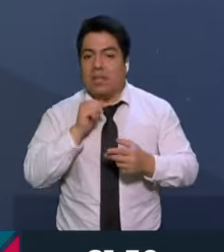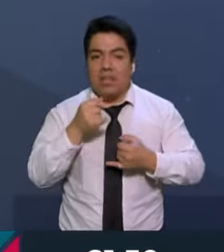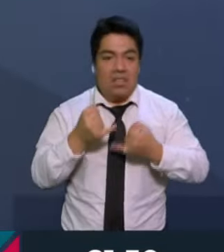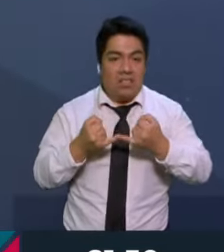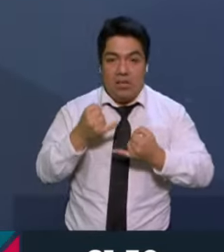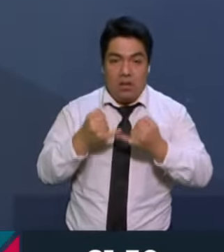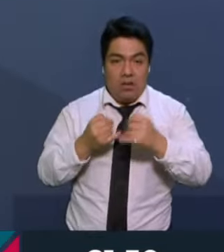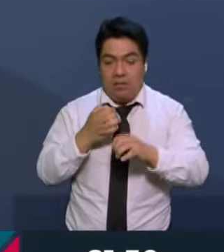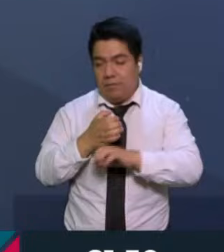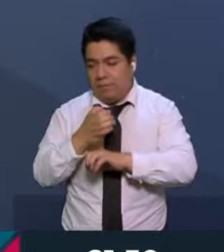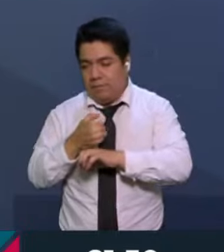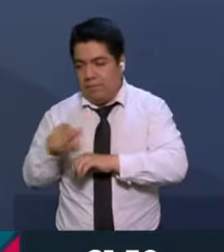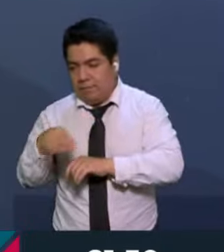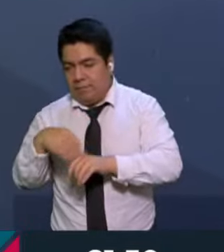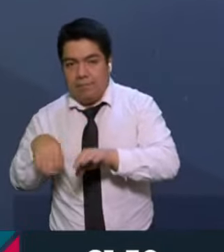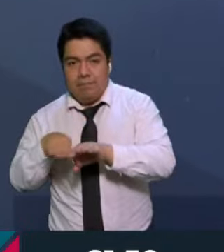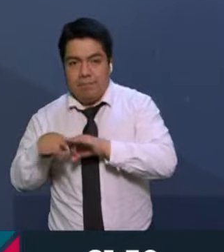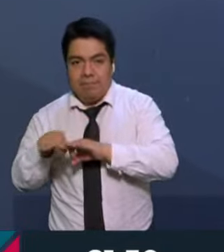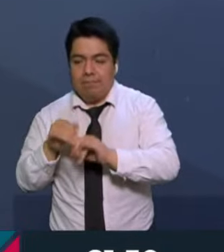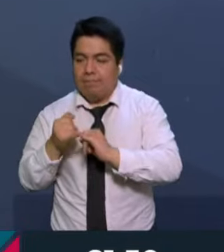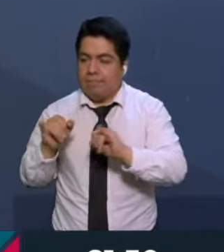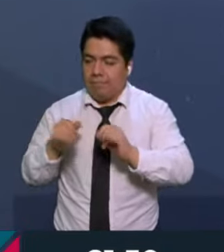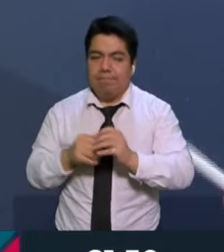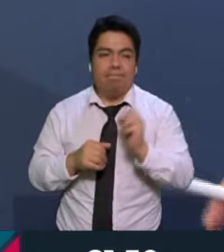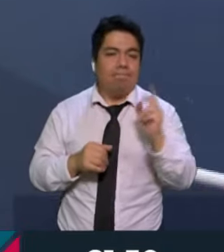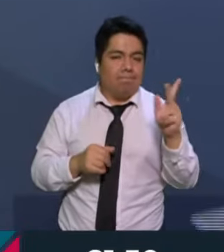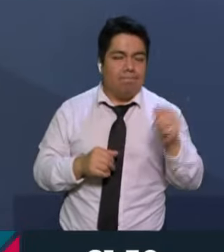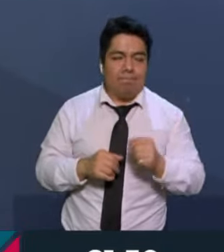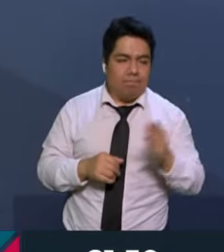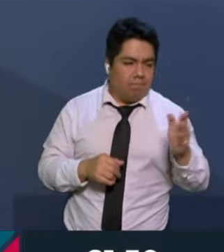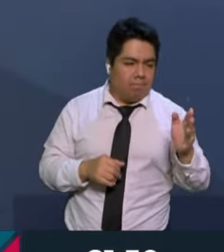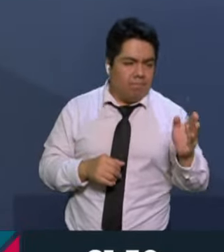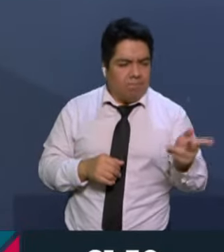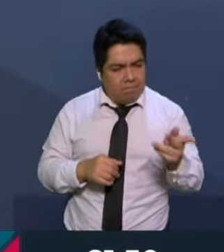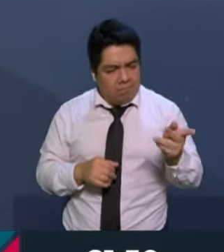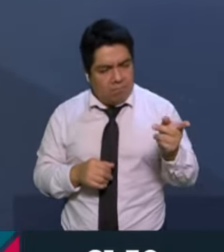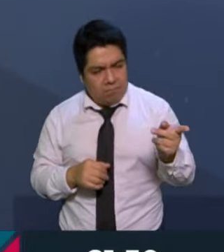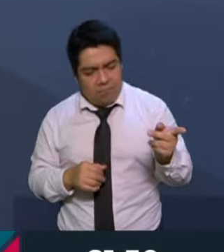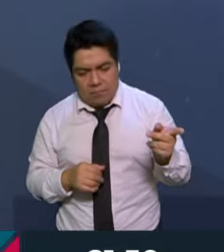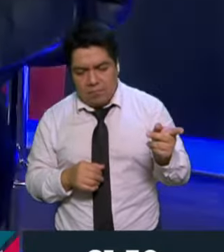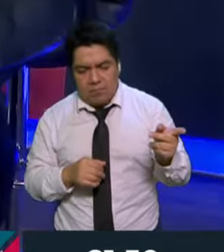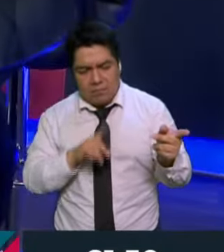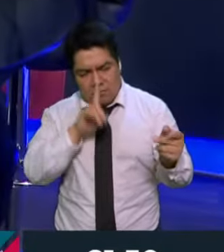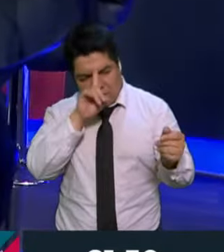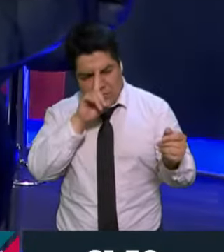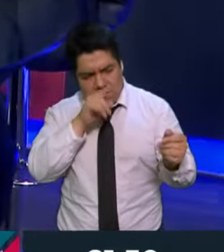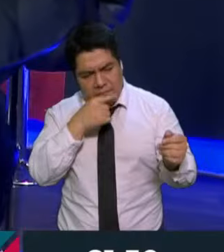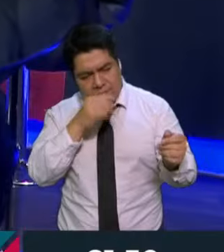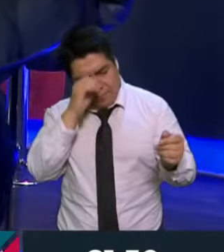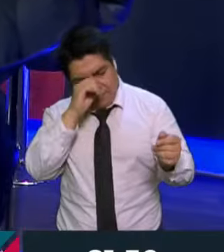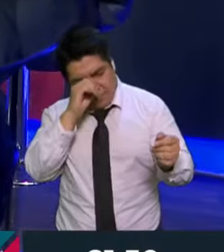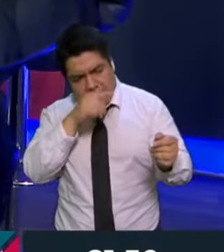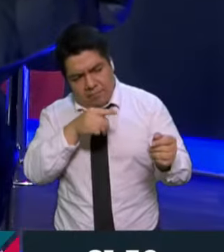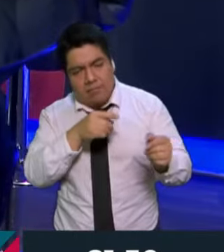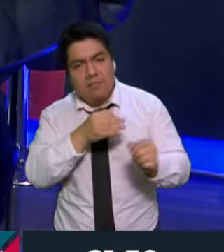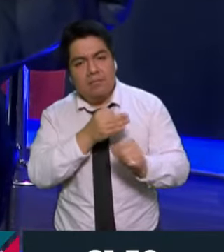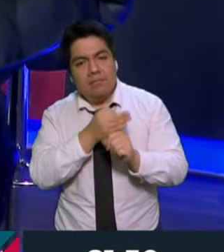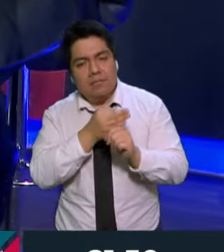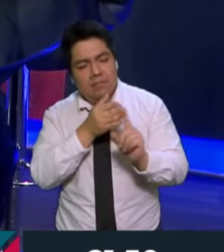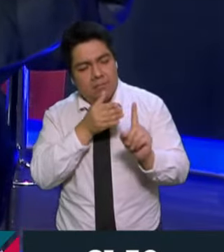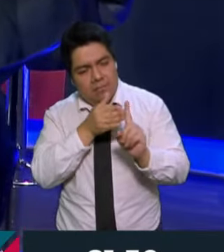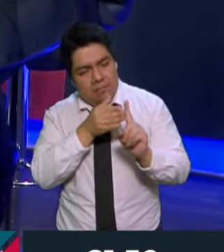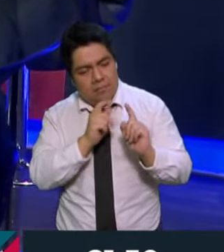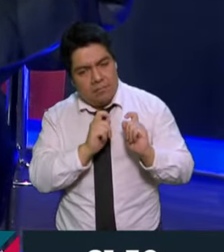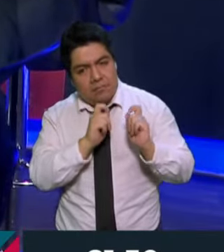que están haciendo su trabajo con autonomía. Ok, y me gustaría preguntarte, este criterio que se está tomando en cuenta en este momento para